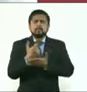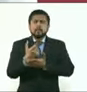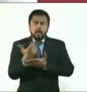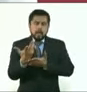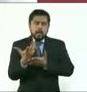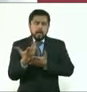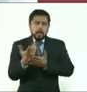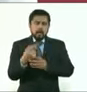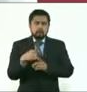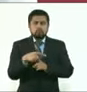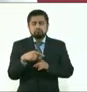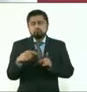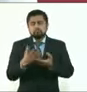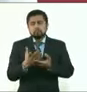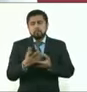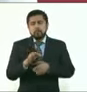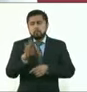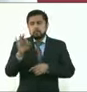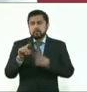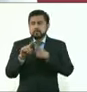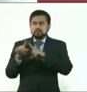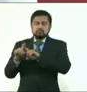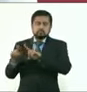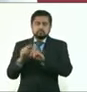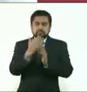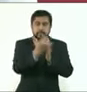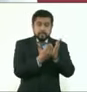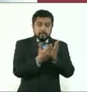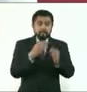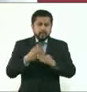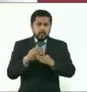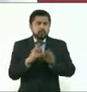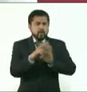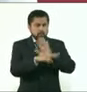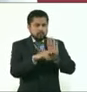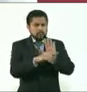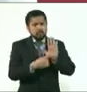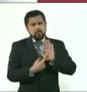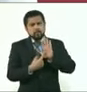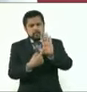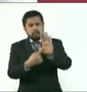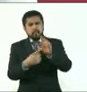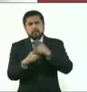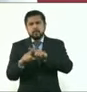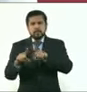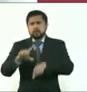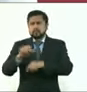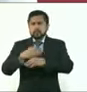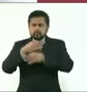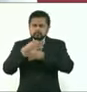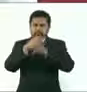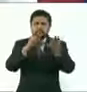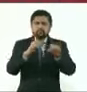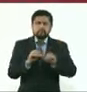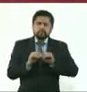ello y además un video que tenemos para que nos ayuden a reproducirlo en los diferentes medios de comunicación.